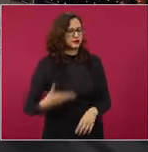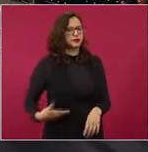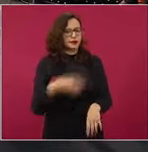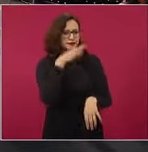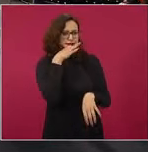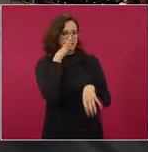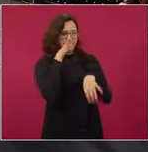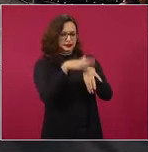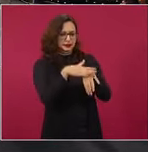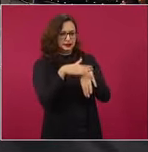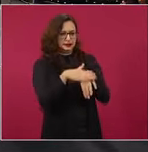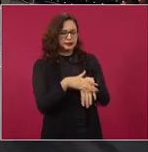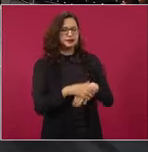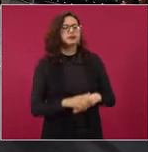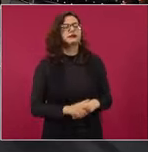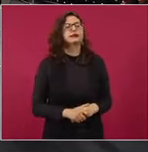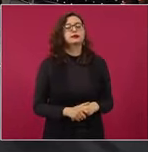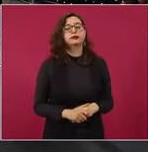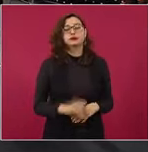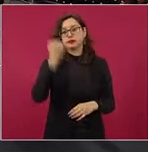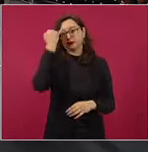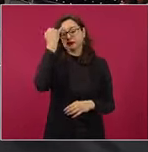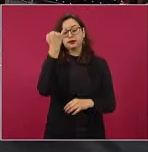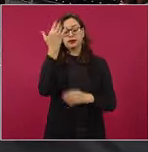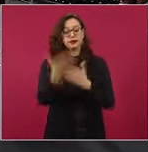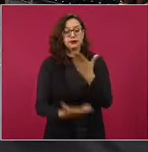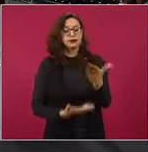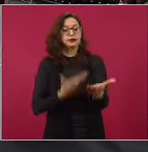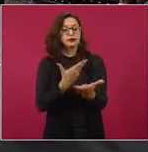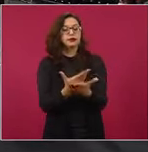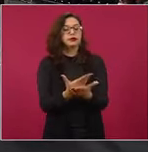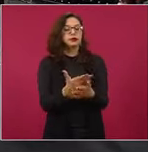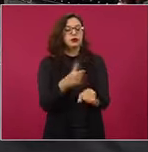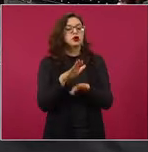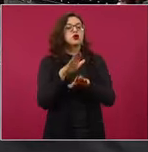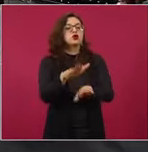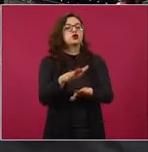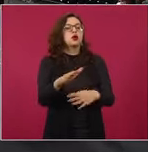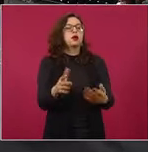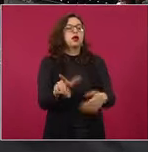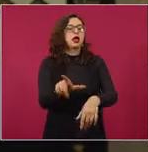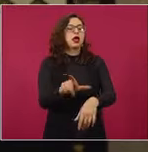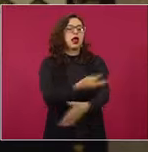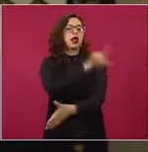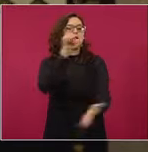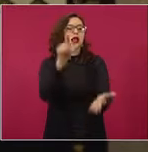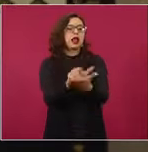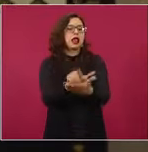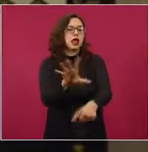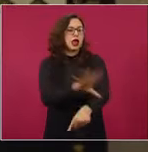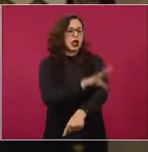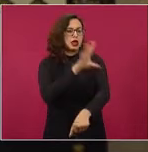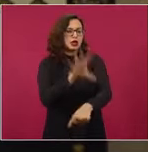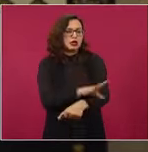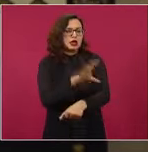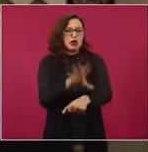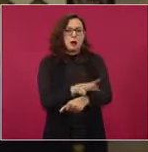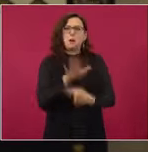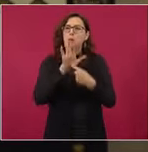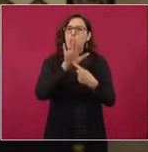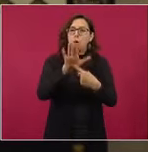explicaciones sobre la iniciativa de la reforma eléctrica. ¿Cómo se realizarán estas